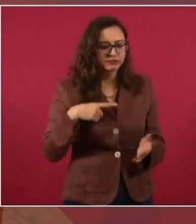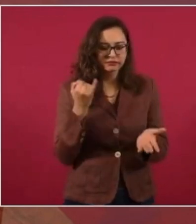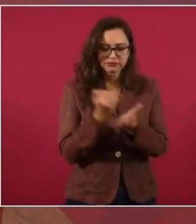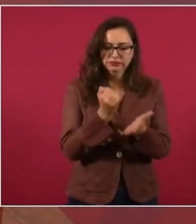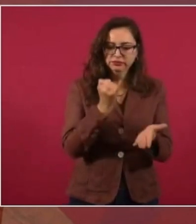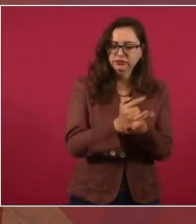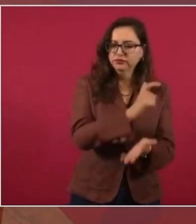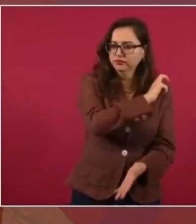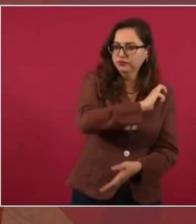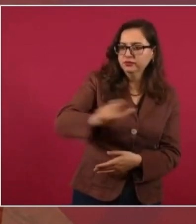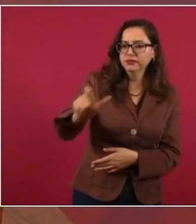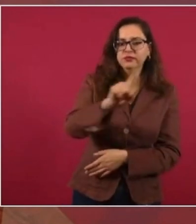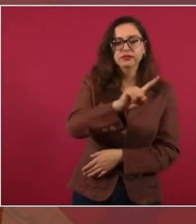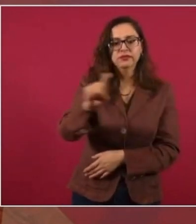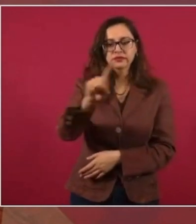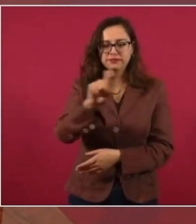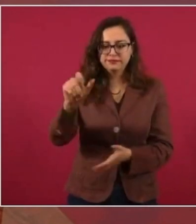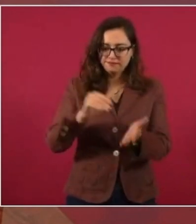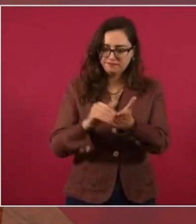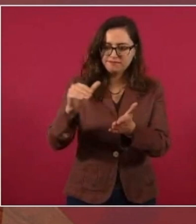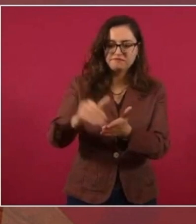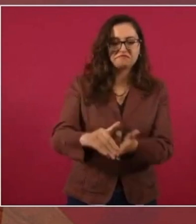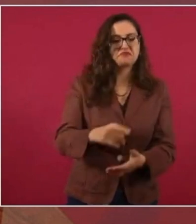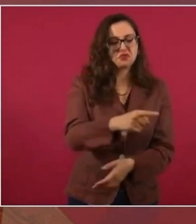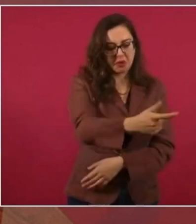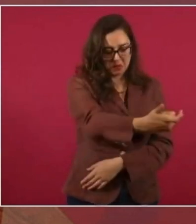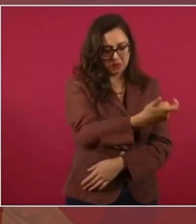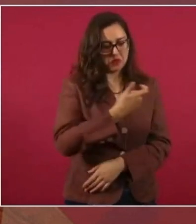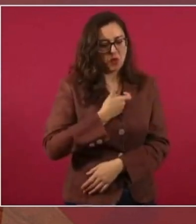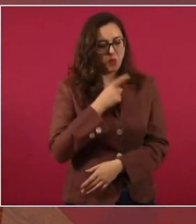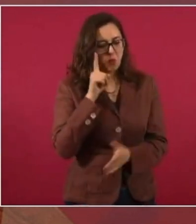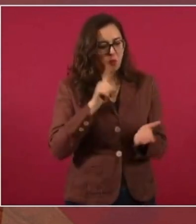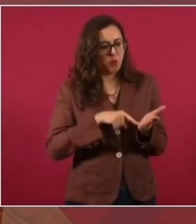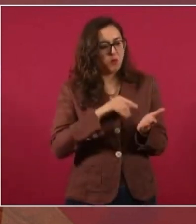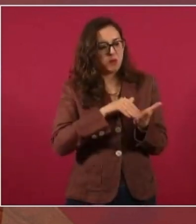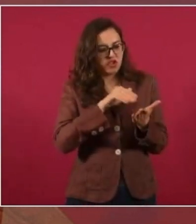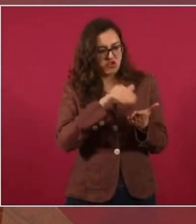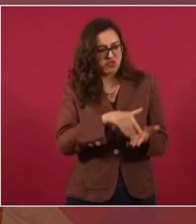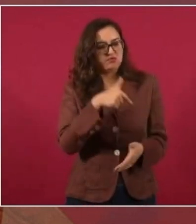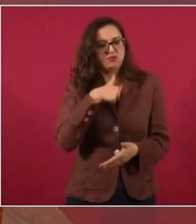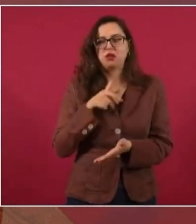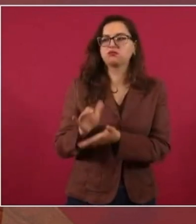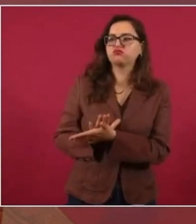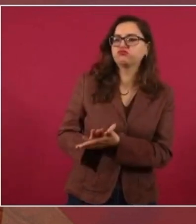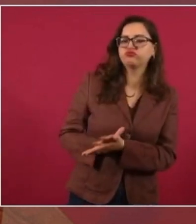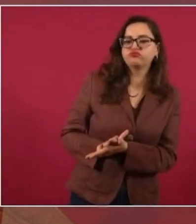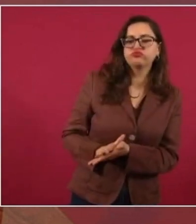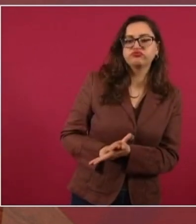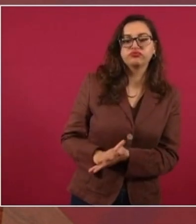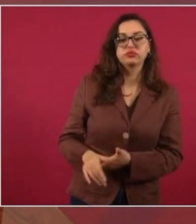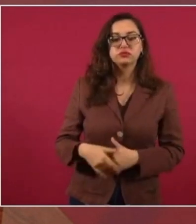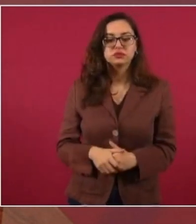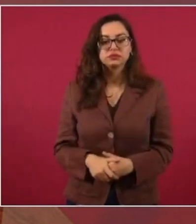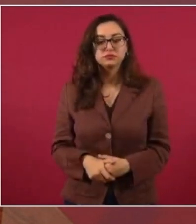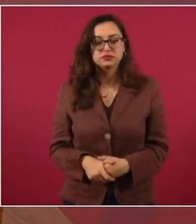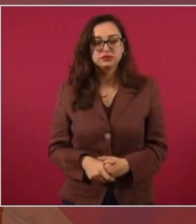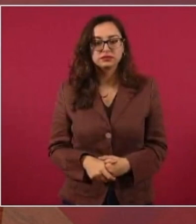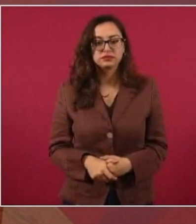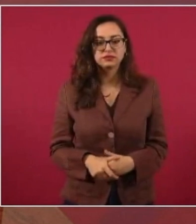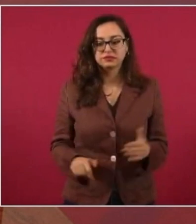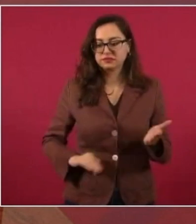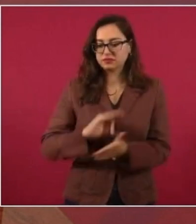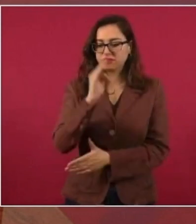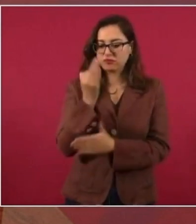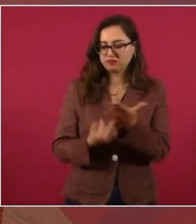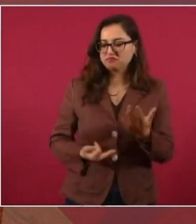pero si me das un millón yo me encargo con